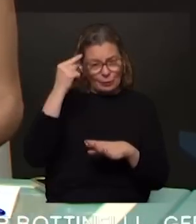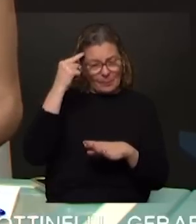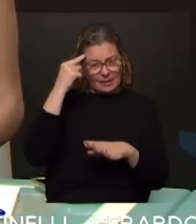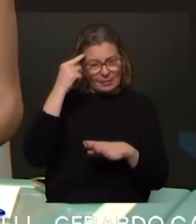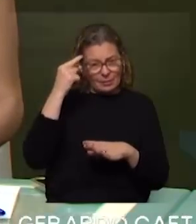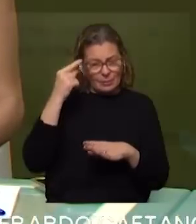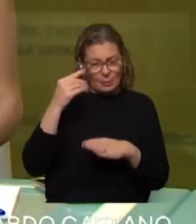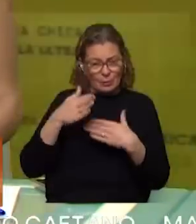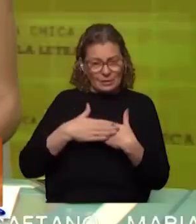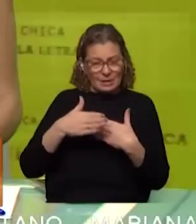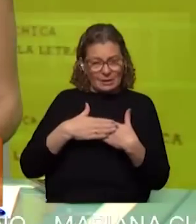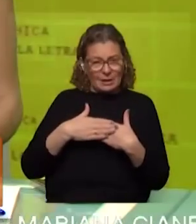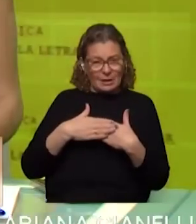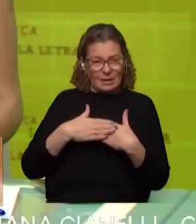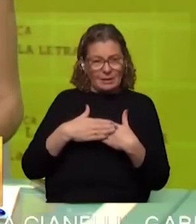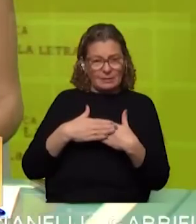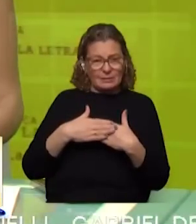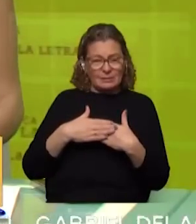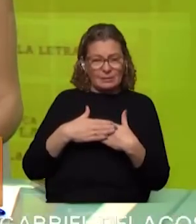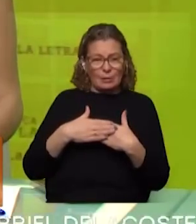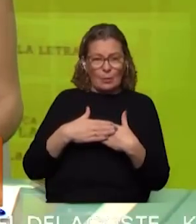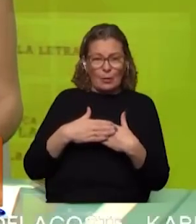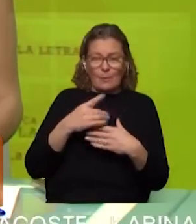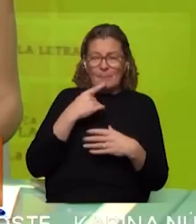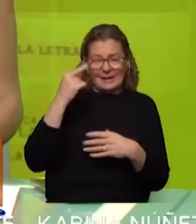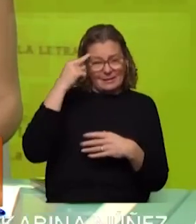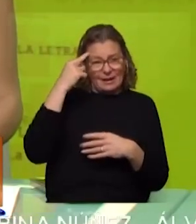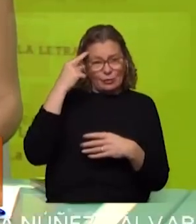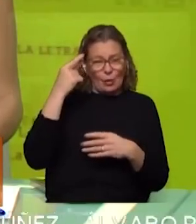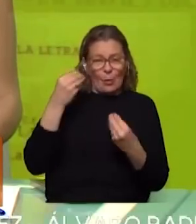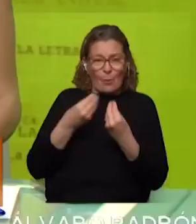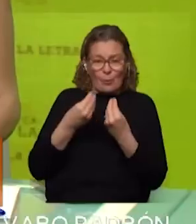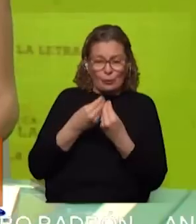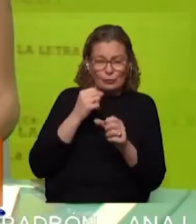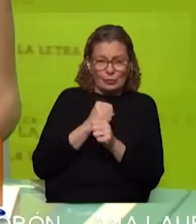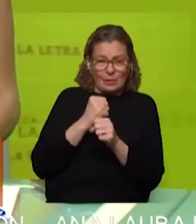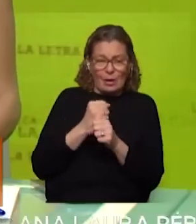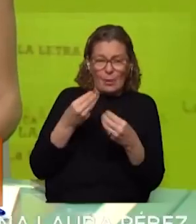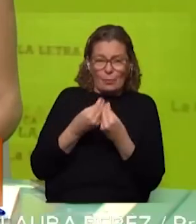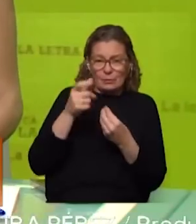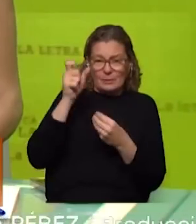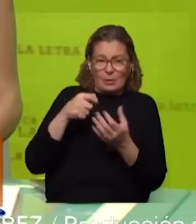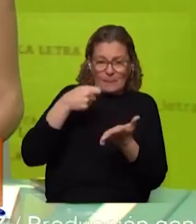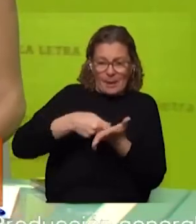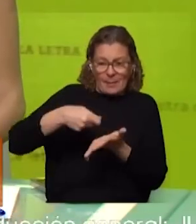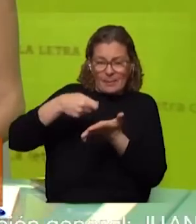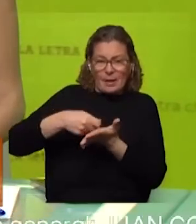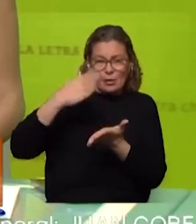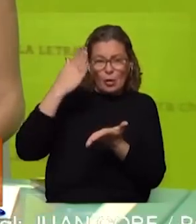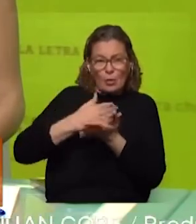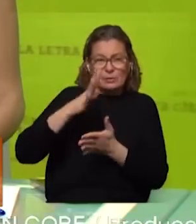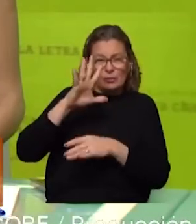debemos estar muy cerca de un máximo histórico de cotizantes o sea porque se blanqueó mucho el trabajo mucha gente empezó a aportar en los últimos